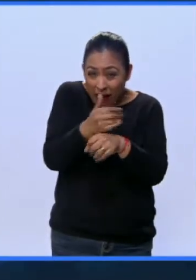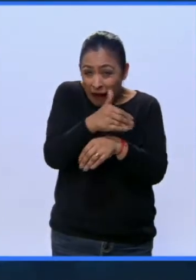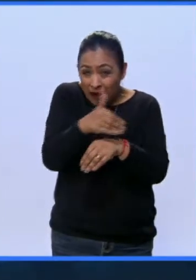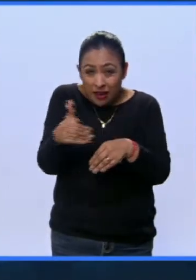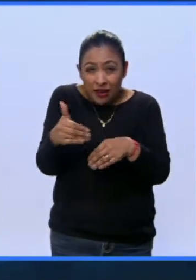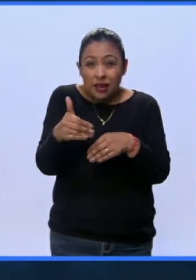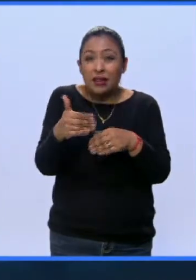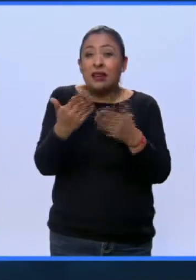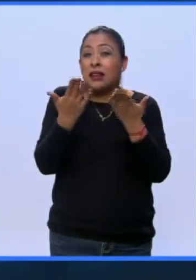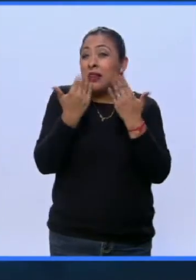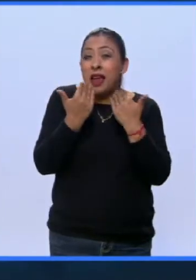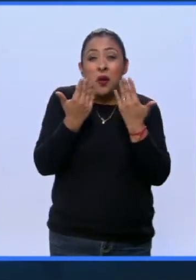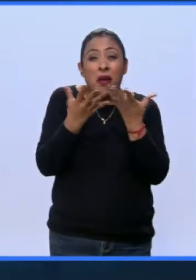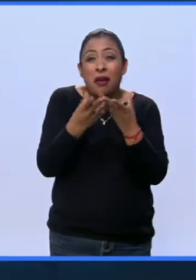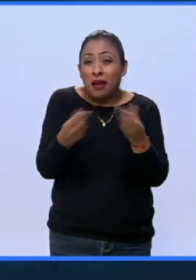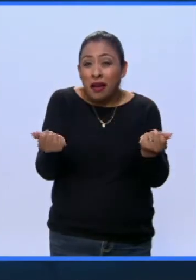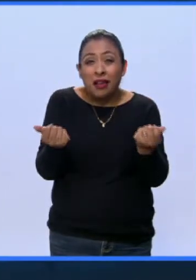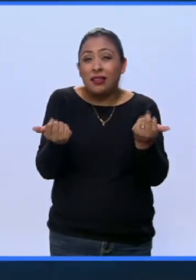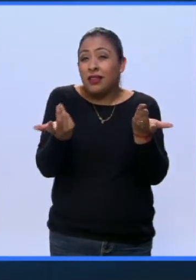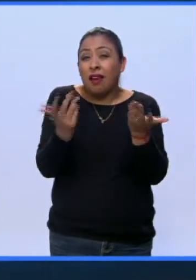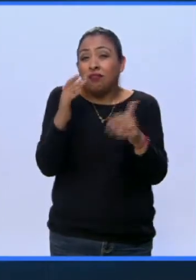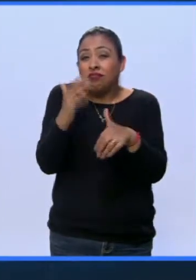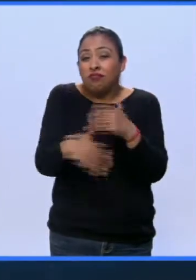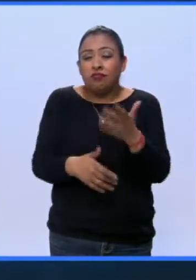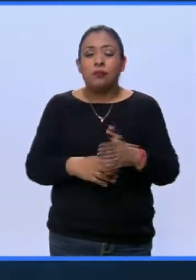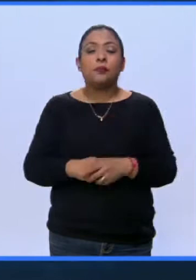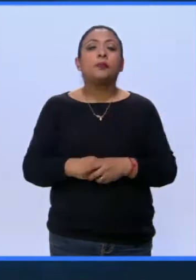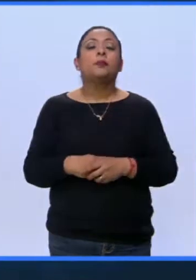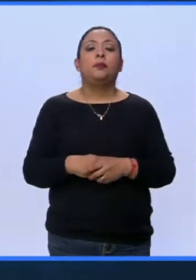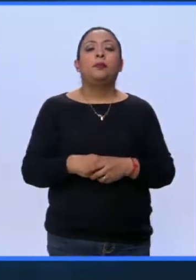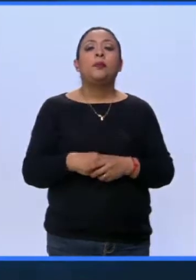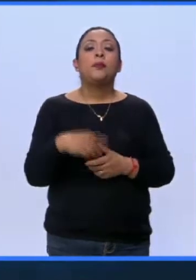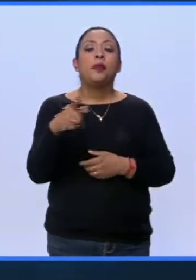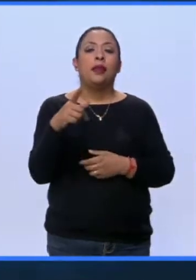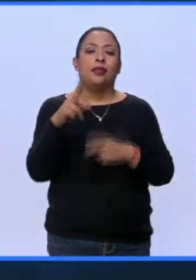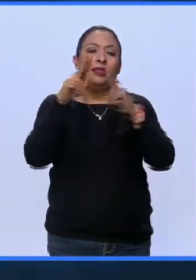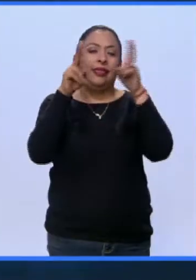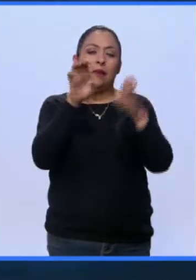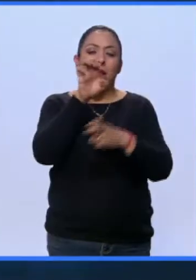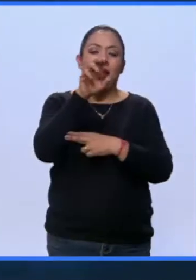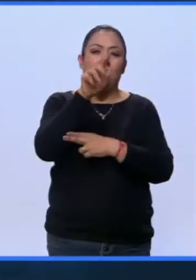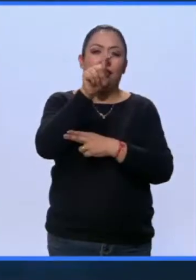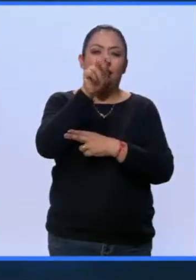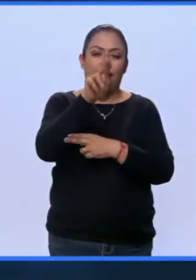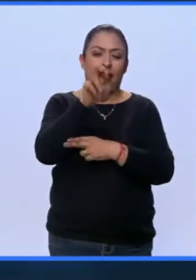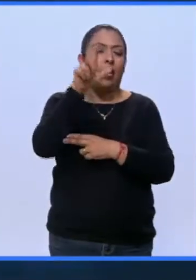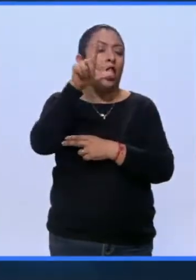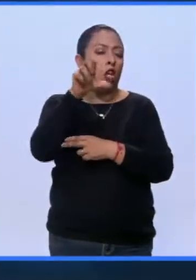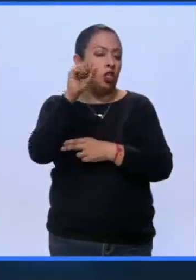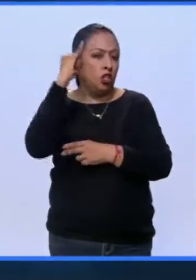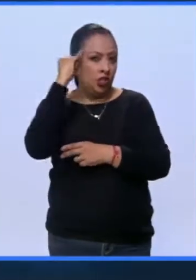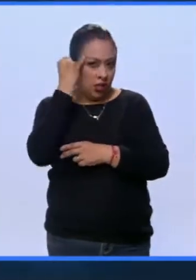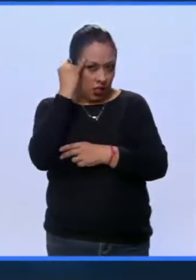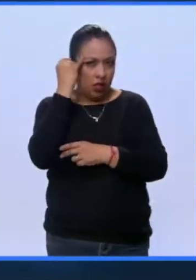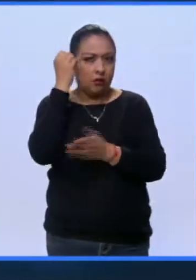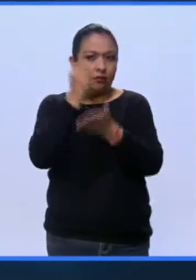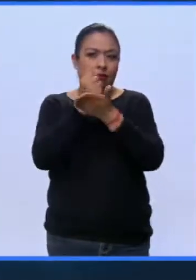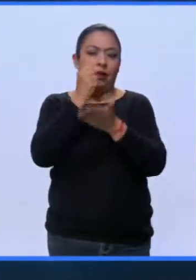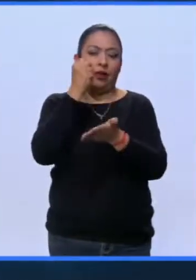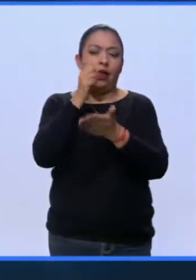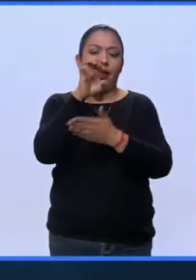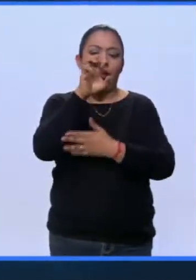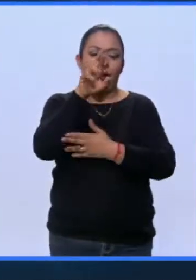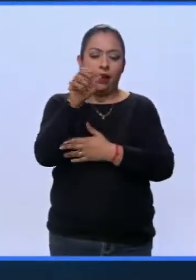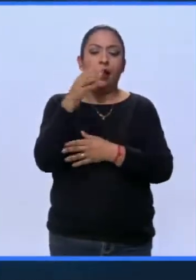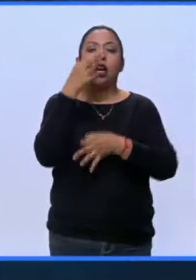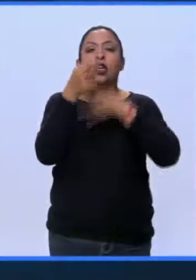hay Faulkner o Beckett. Entre los indios es una publicación de Editorial Era. Noticias 22,